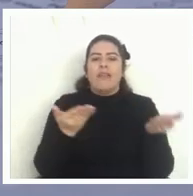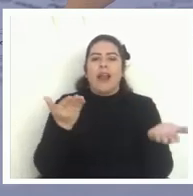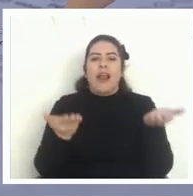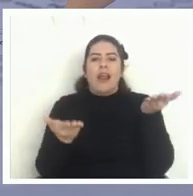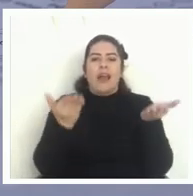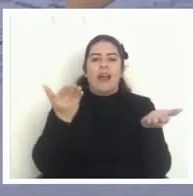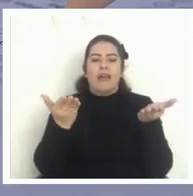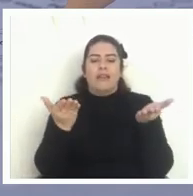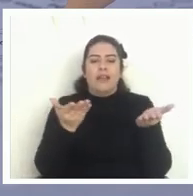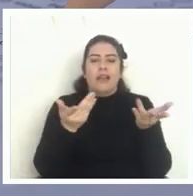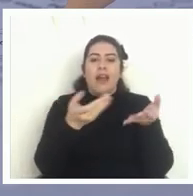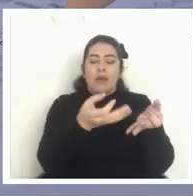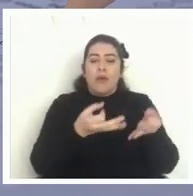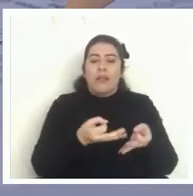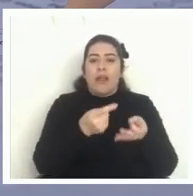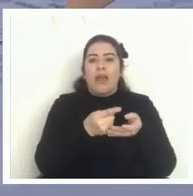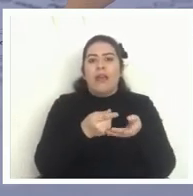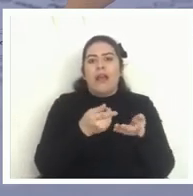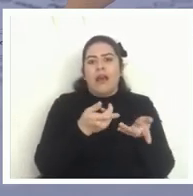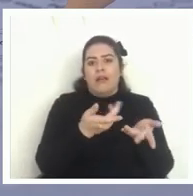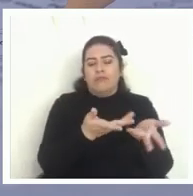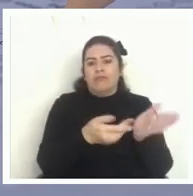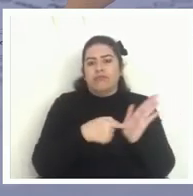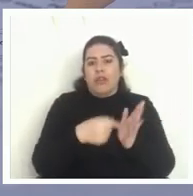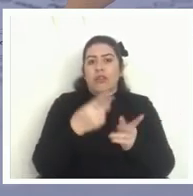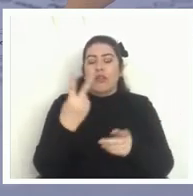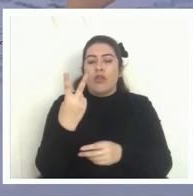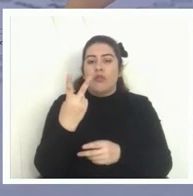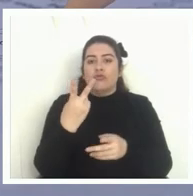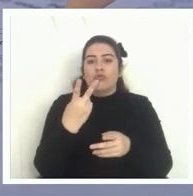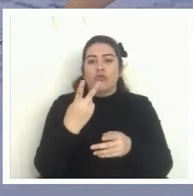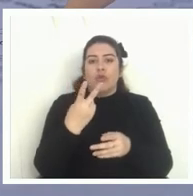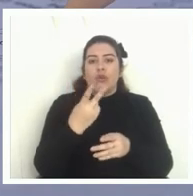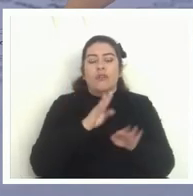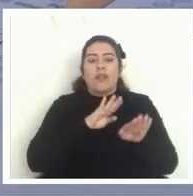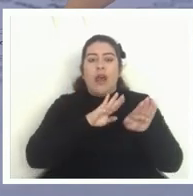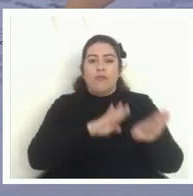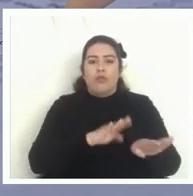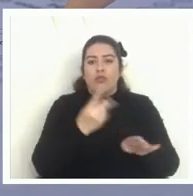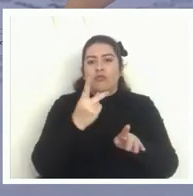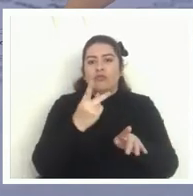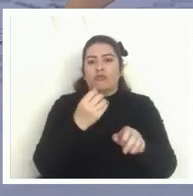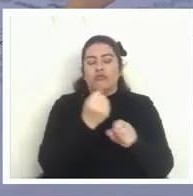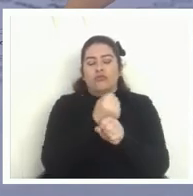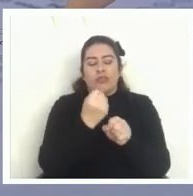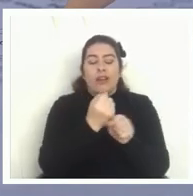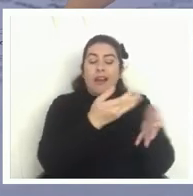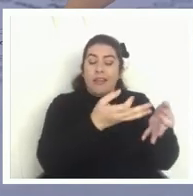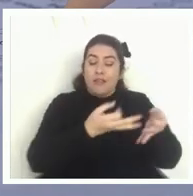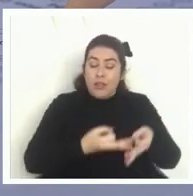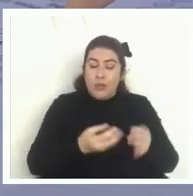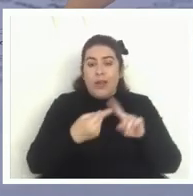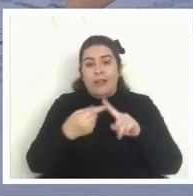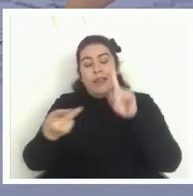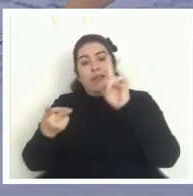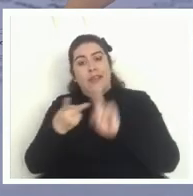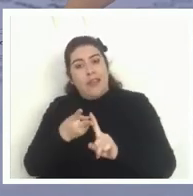siendo una institución que tiene ambas funciones el apoyo y la orientación perdón la rendición de cuentas y